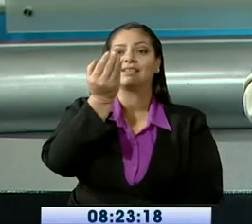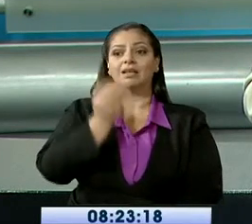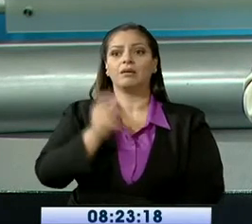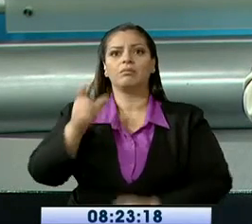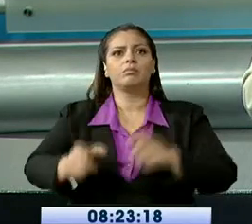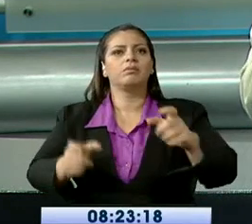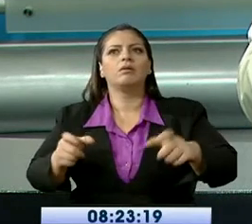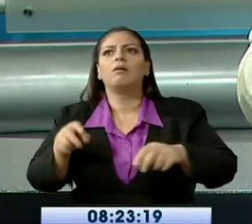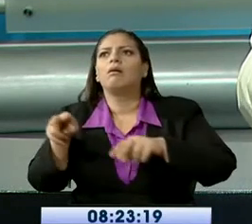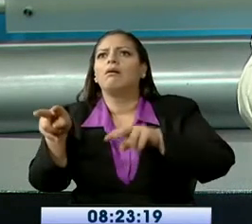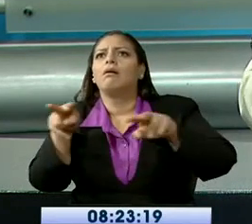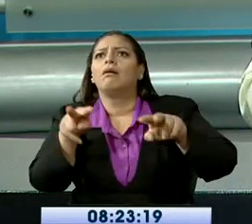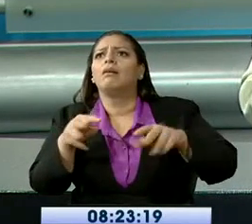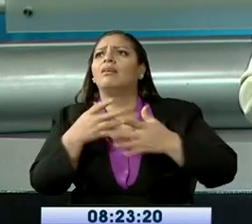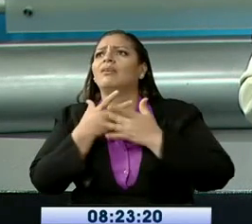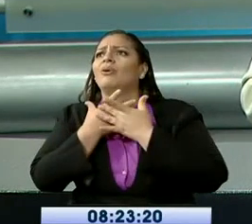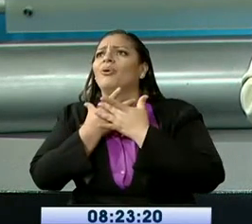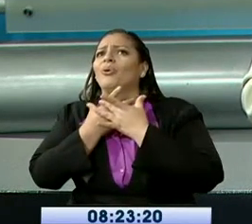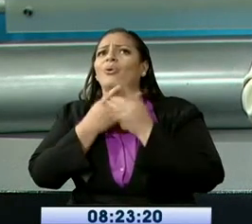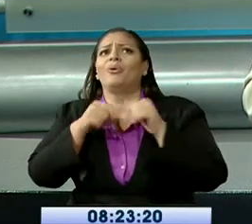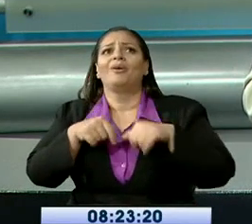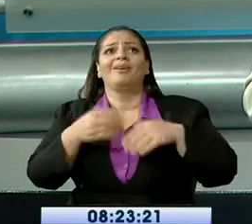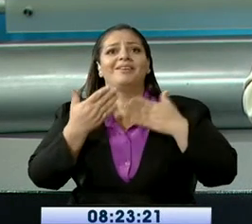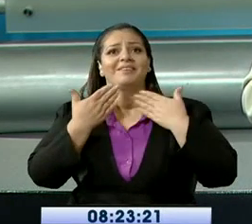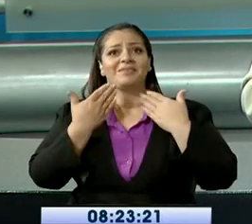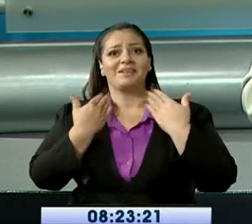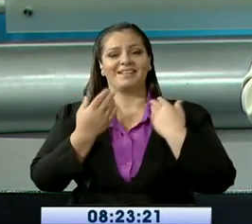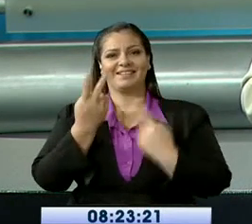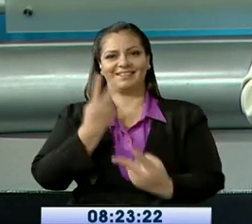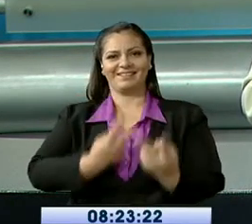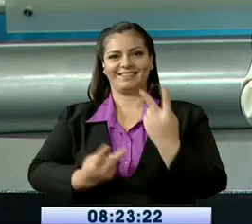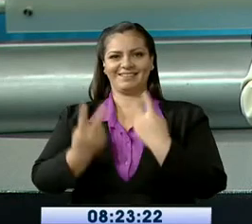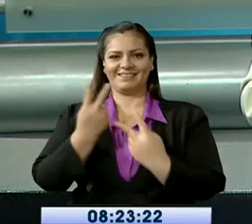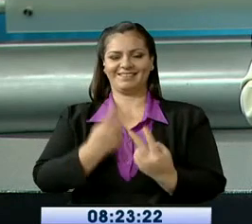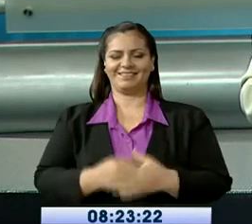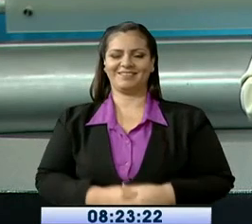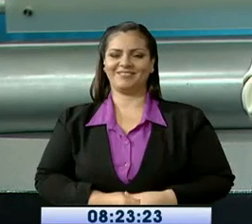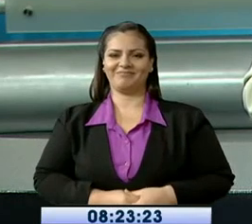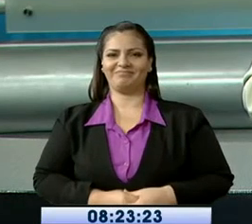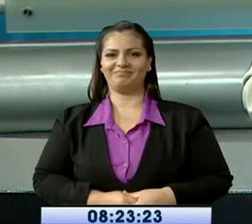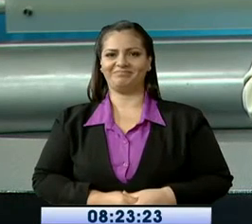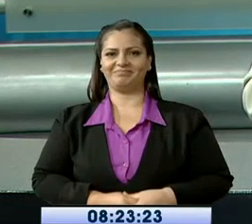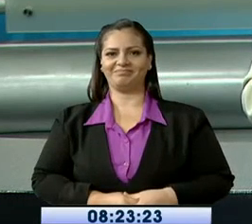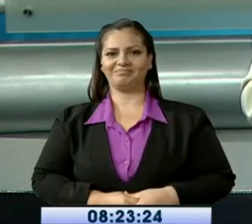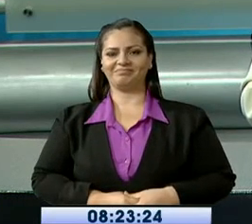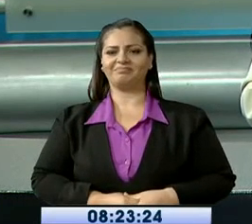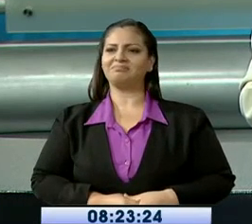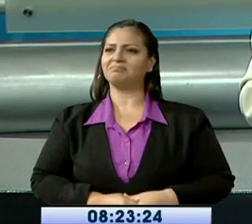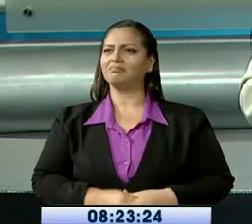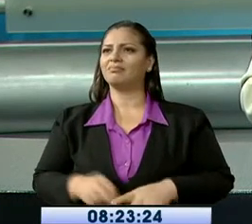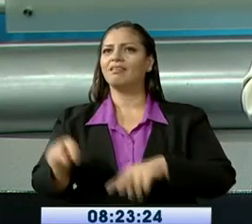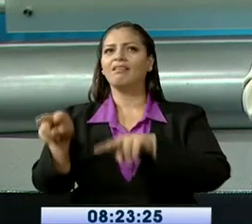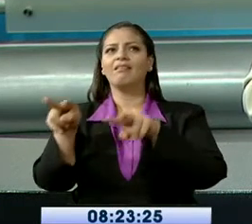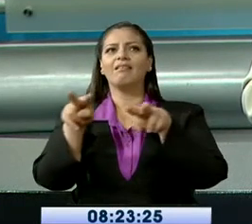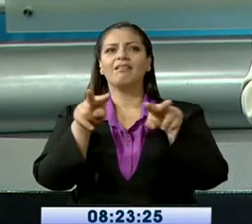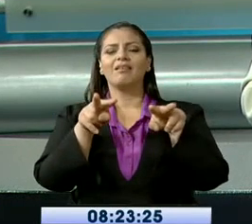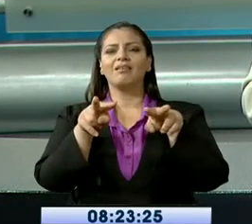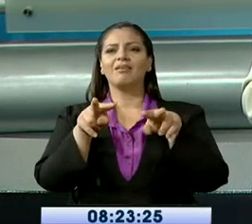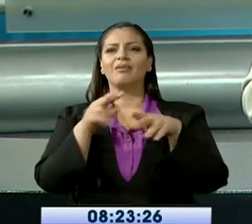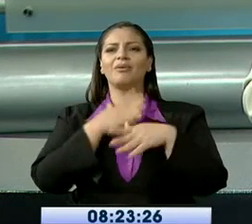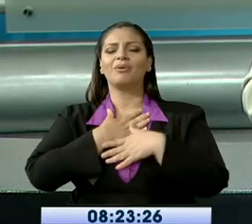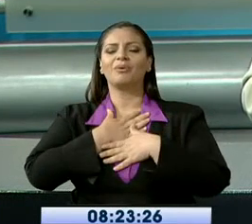queden enamorados de esta ciudad hospitalaria. Una de la libertad que ofrece tranquilidad y también